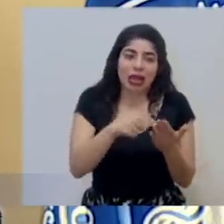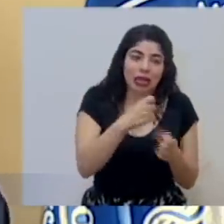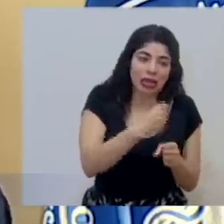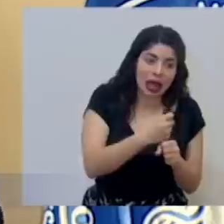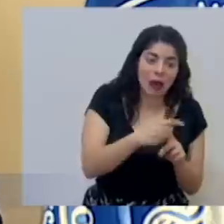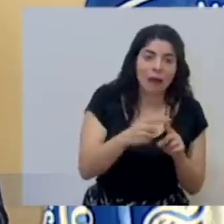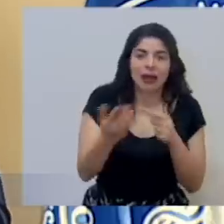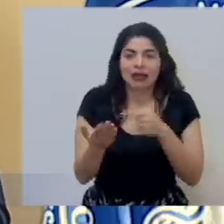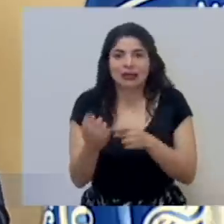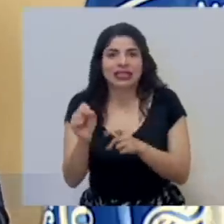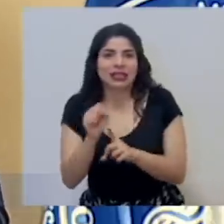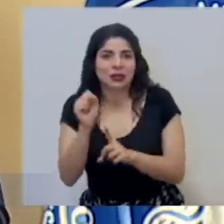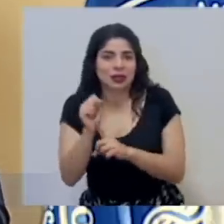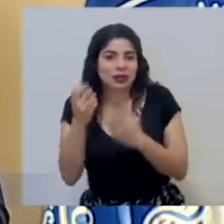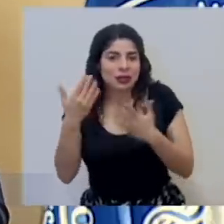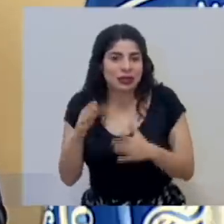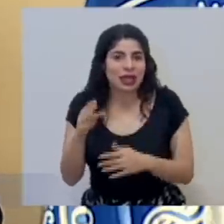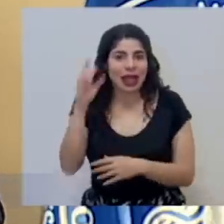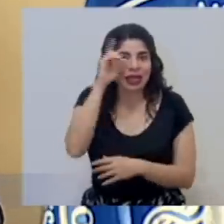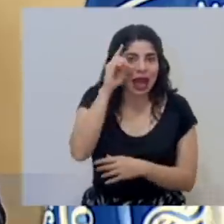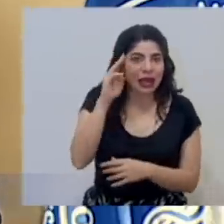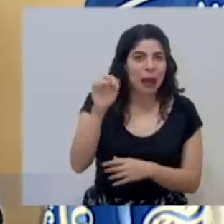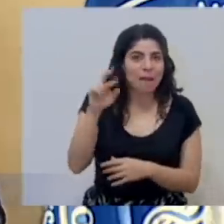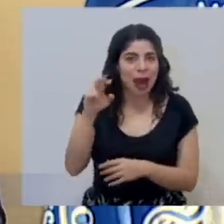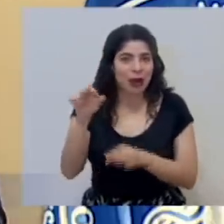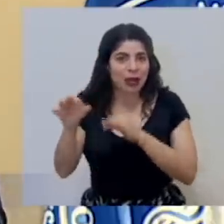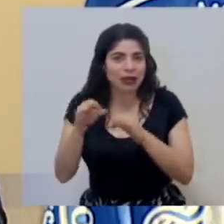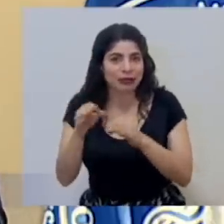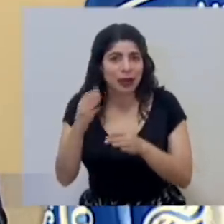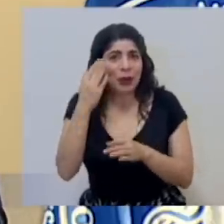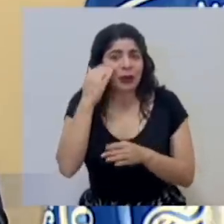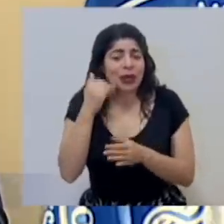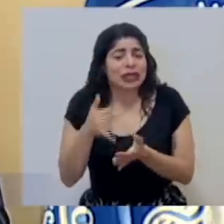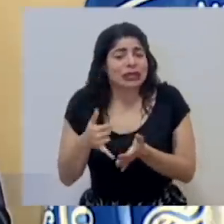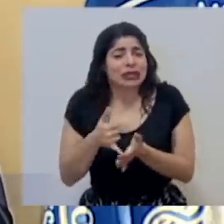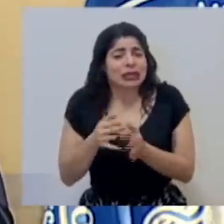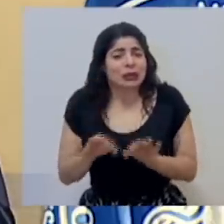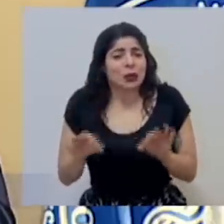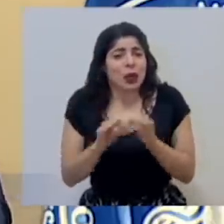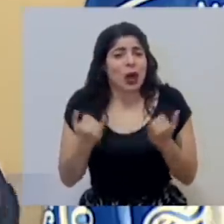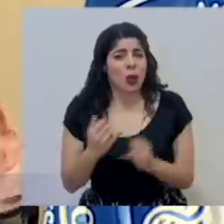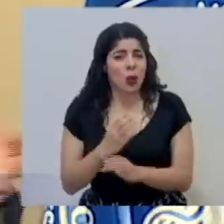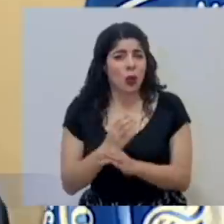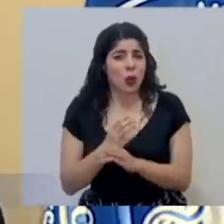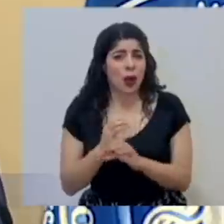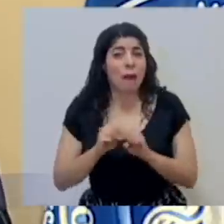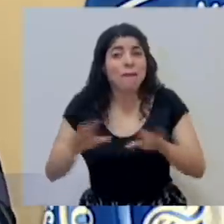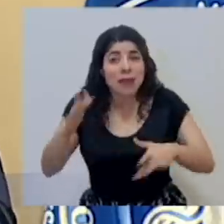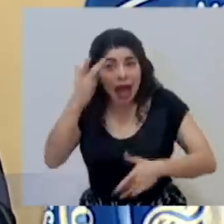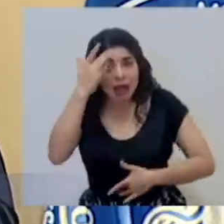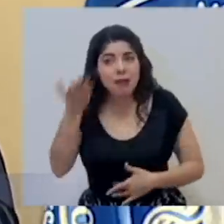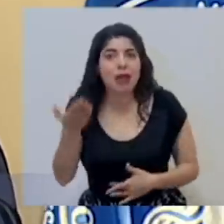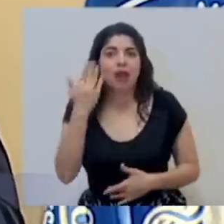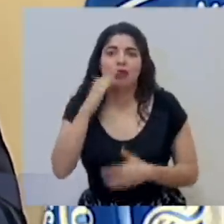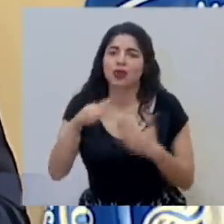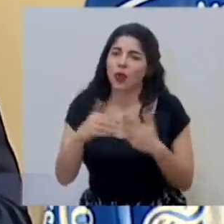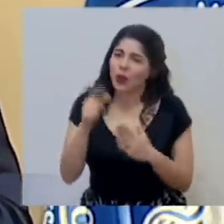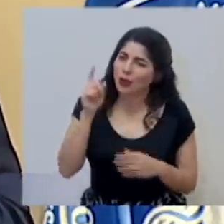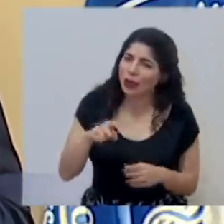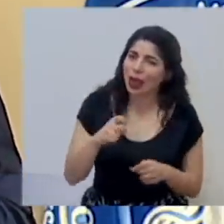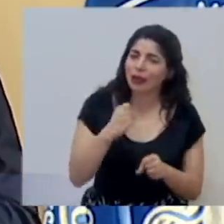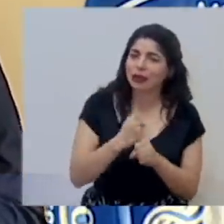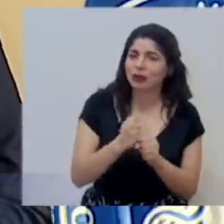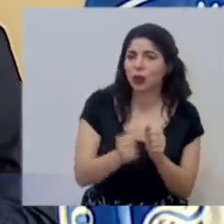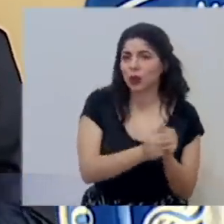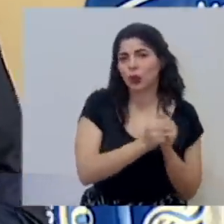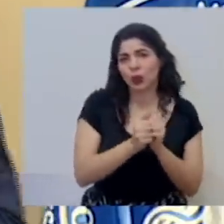Mario y que Daniel han expuesto, de por qué es tan crítico que nos cuidemos en este momento de la pandemia, que todos trabajemos